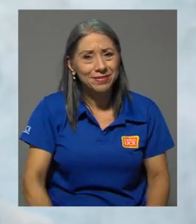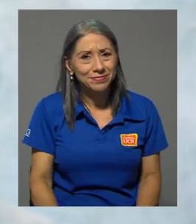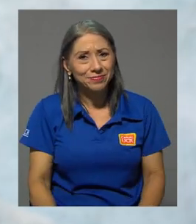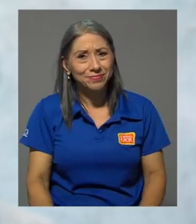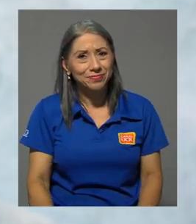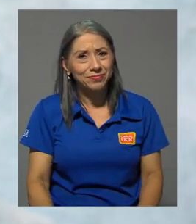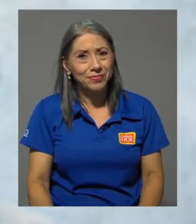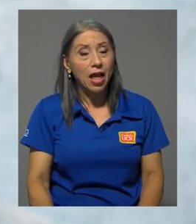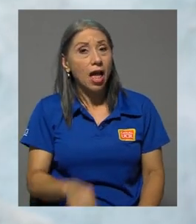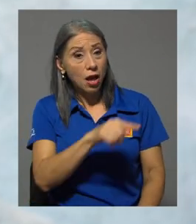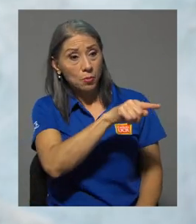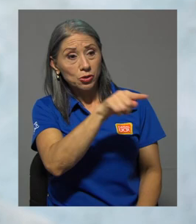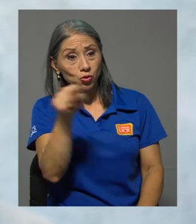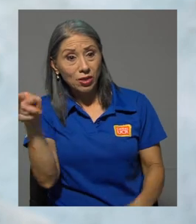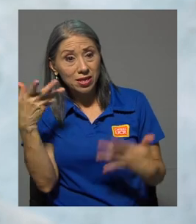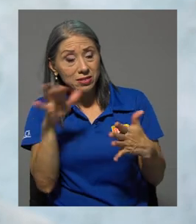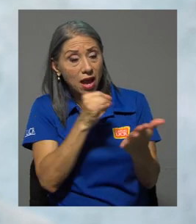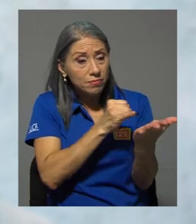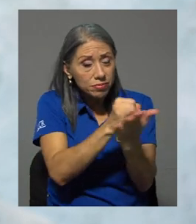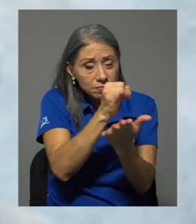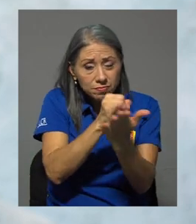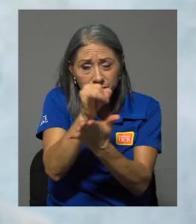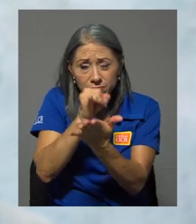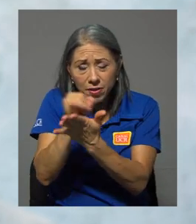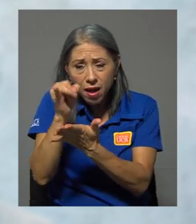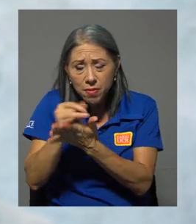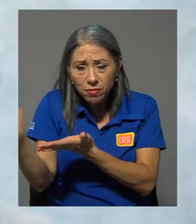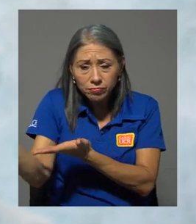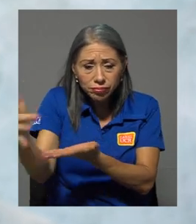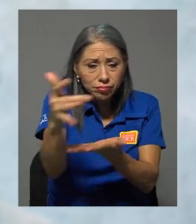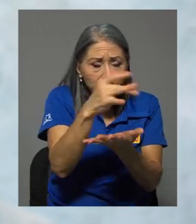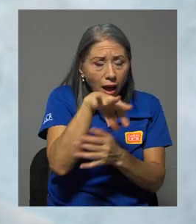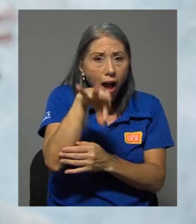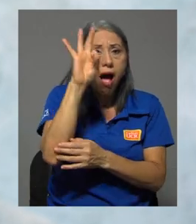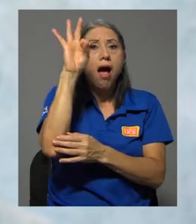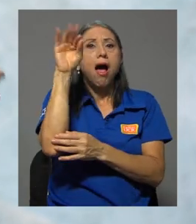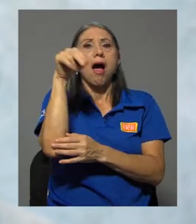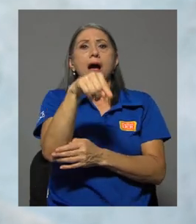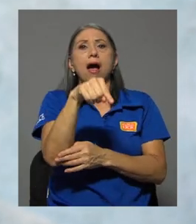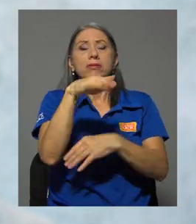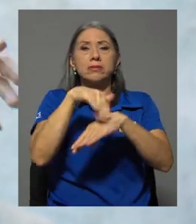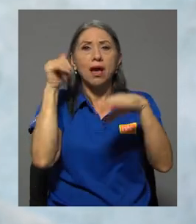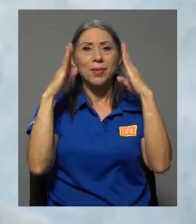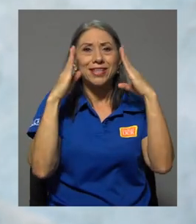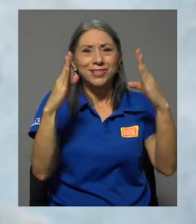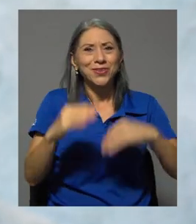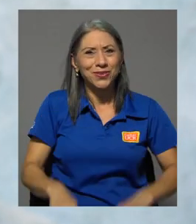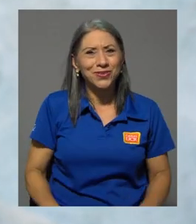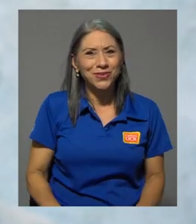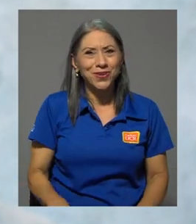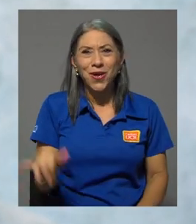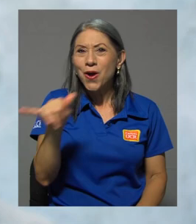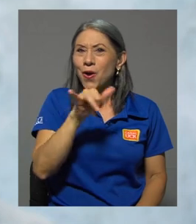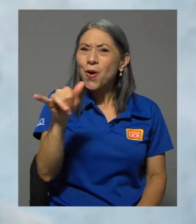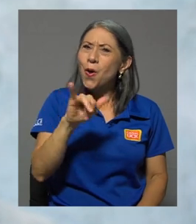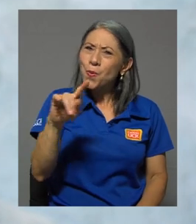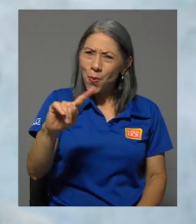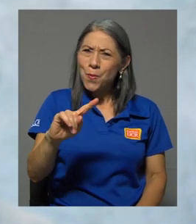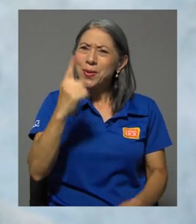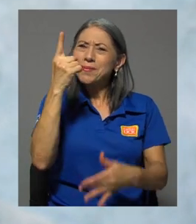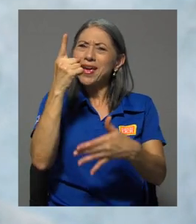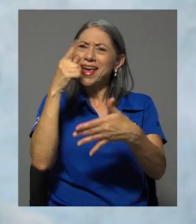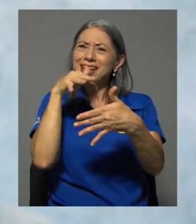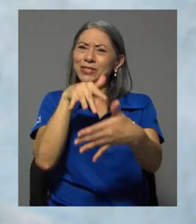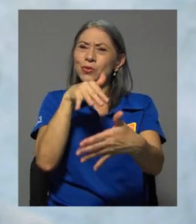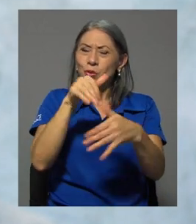Estos hallazgos de ustedes en este estudio me llama a mí mucho la atención, porque sí, es como el primer estudio en el cual podemos encontrar